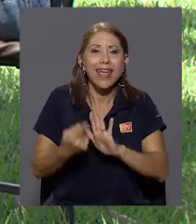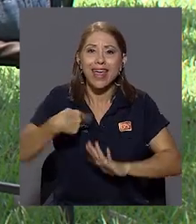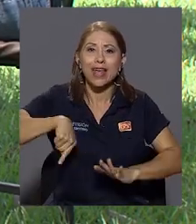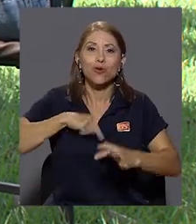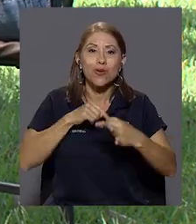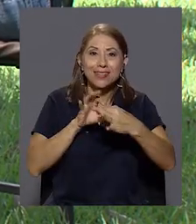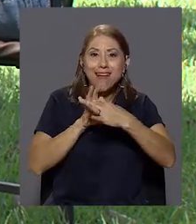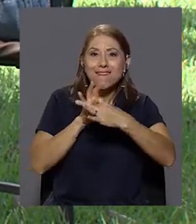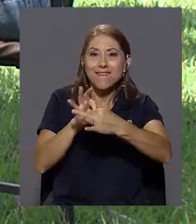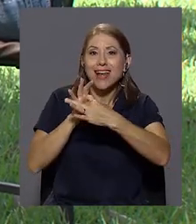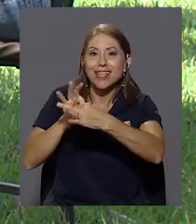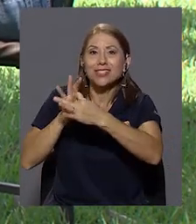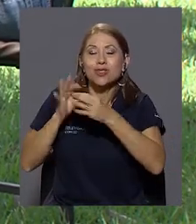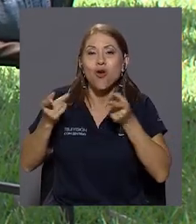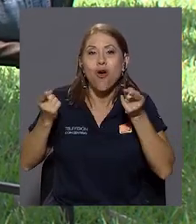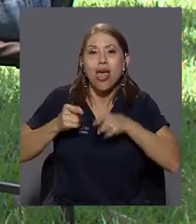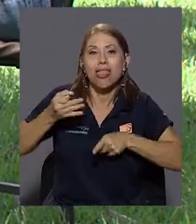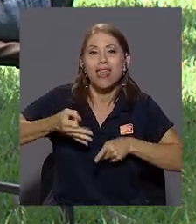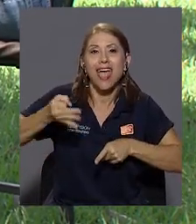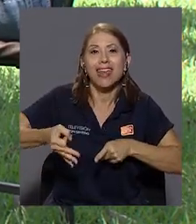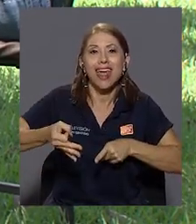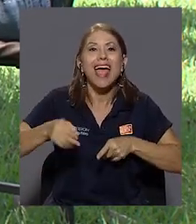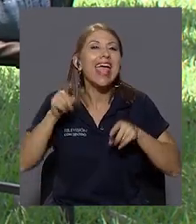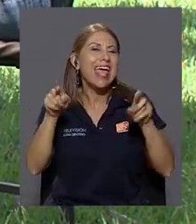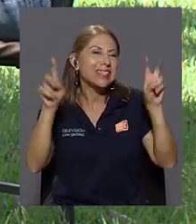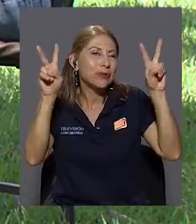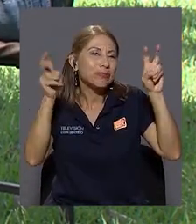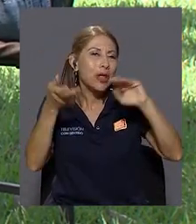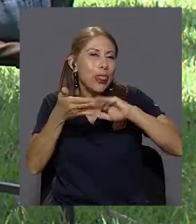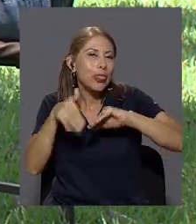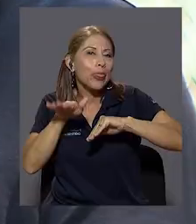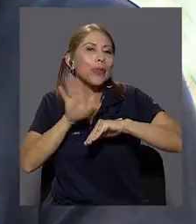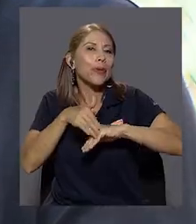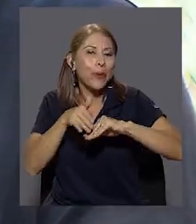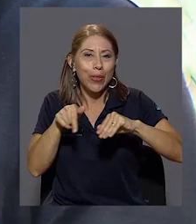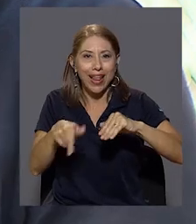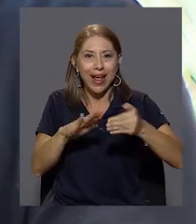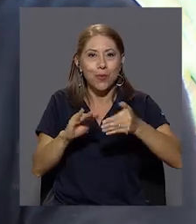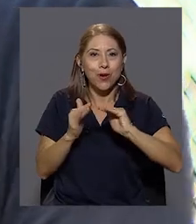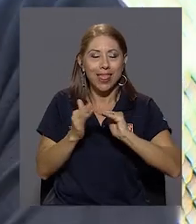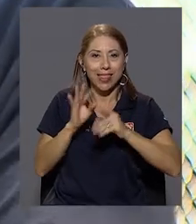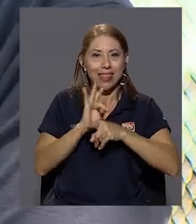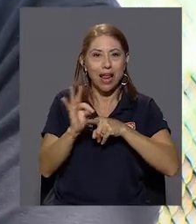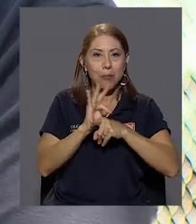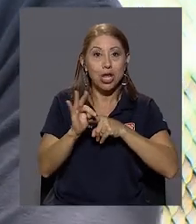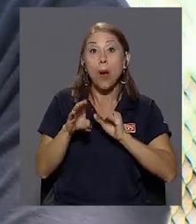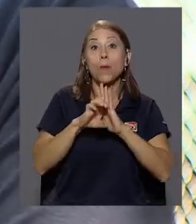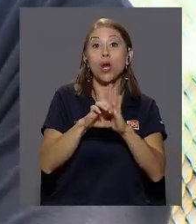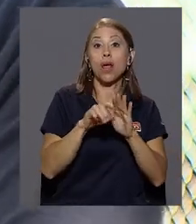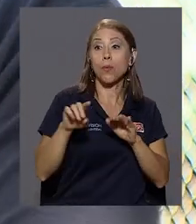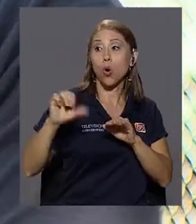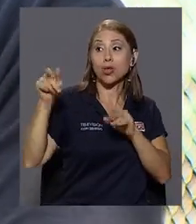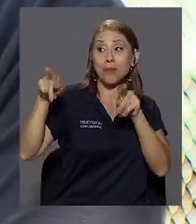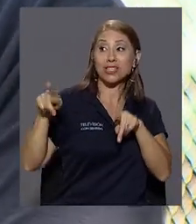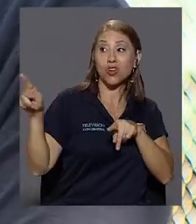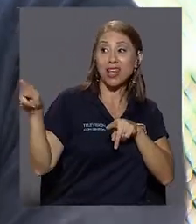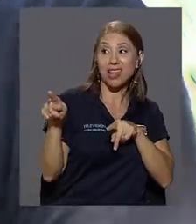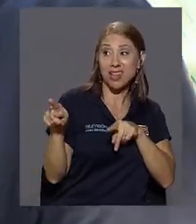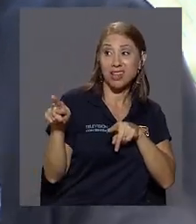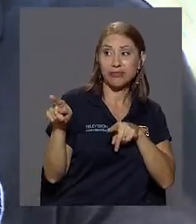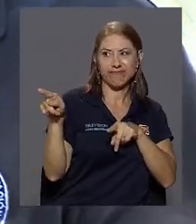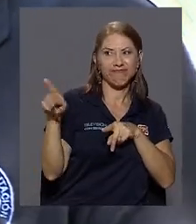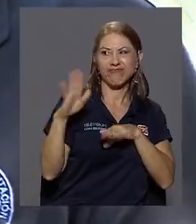es el truco, por así decirlo, de la comunidad terapéutica, ¿verdad? ¿Por qué? Porque si aquí hay alguien que me cae mal,